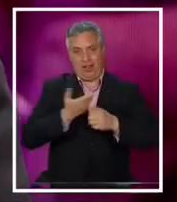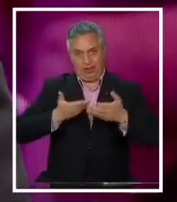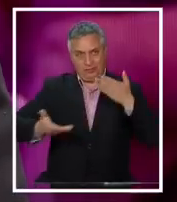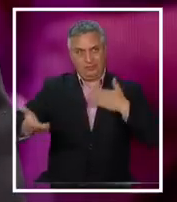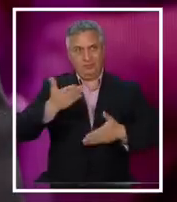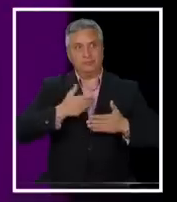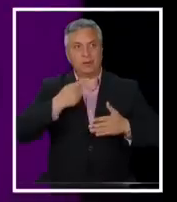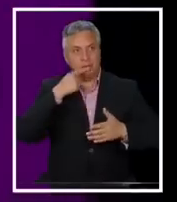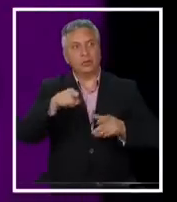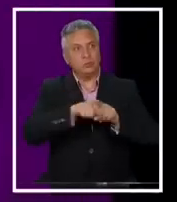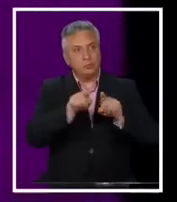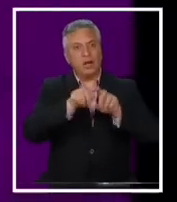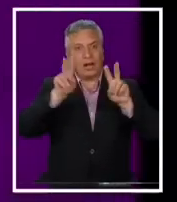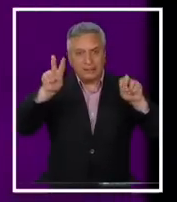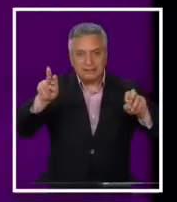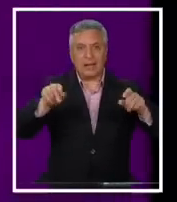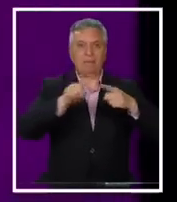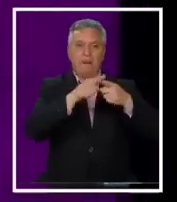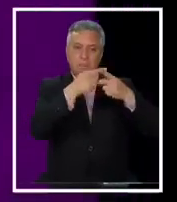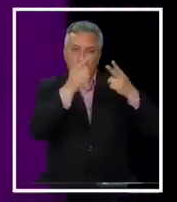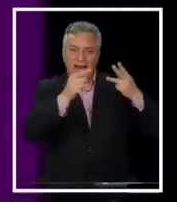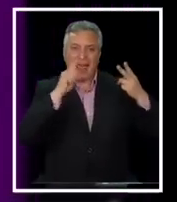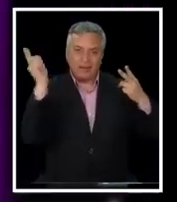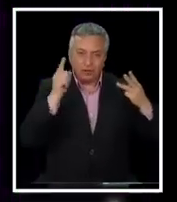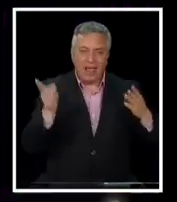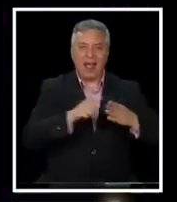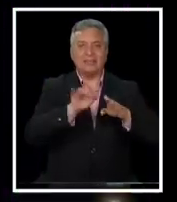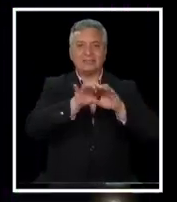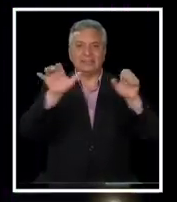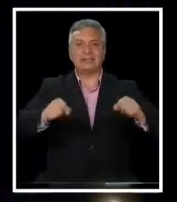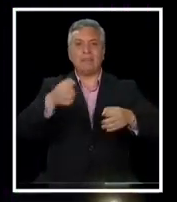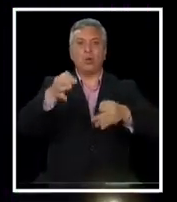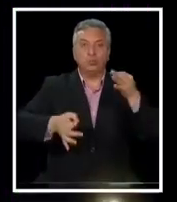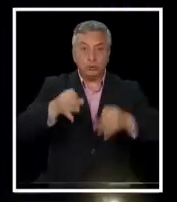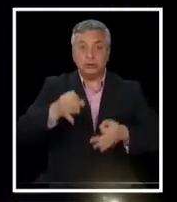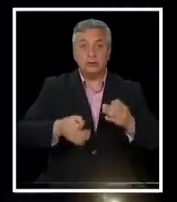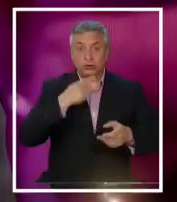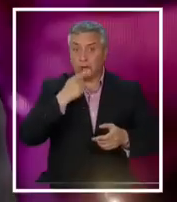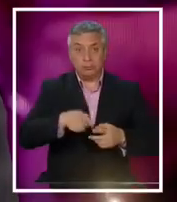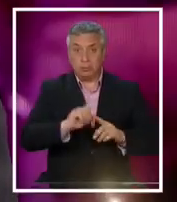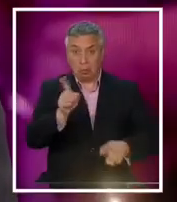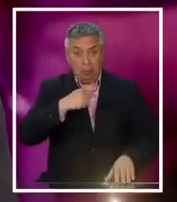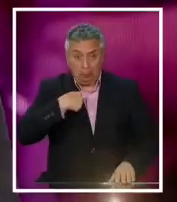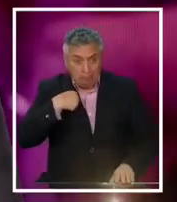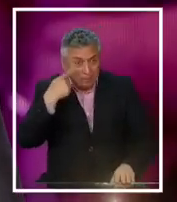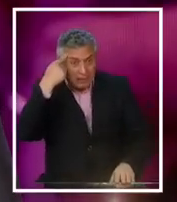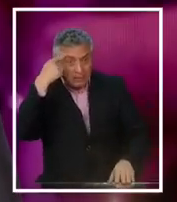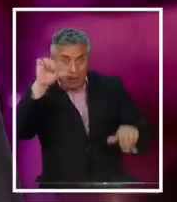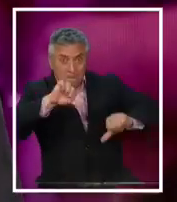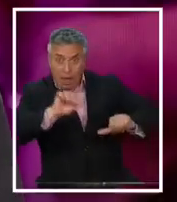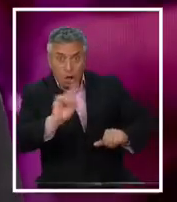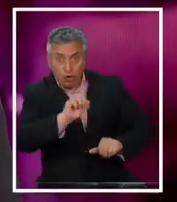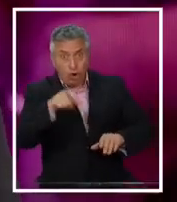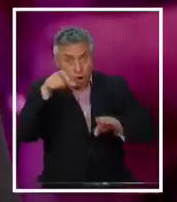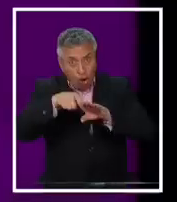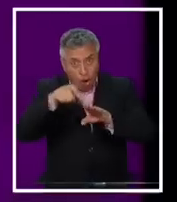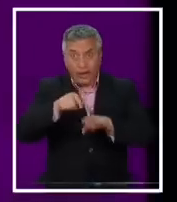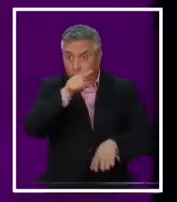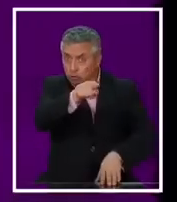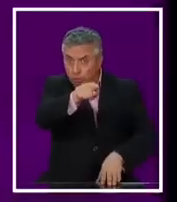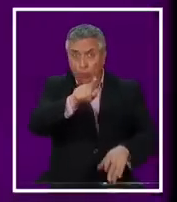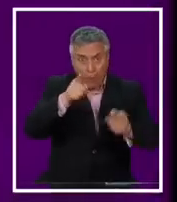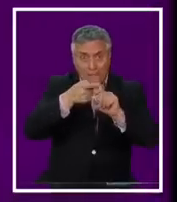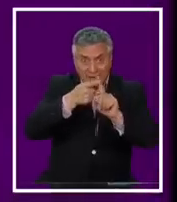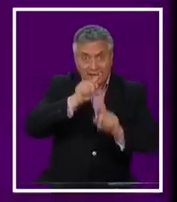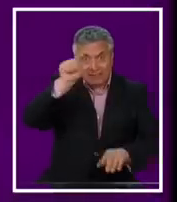con materias como la plurinacionalidad, el sistema de justicia, sistema de educación, salud. No lo a hacer el Congreso que tú participas ahí.